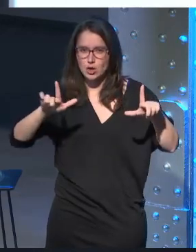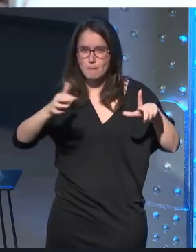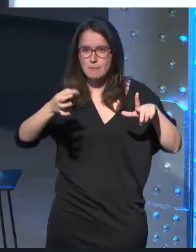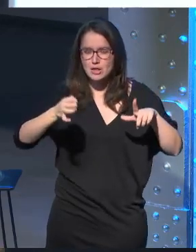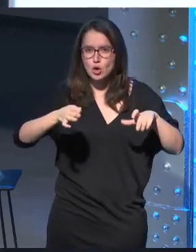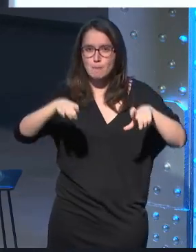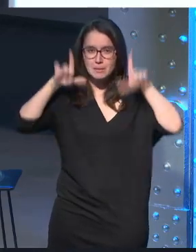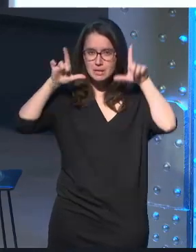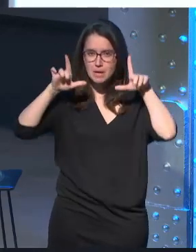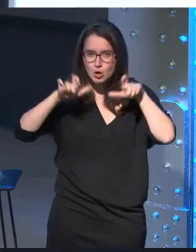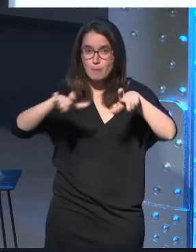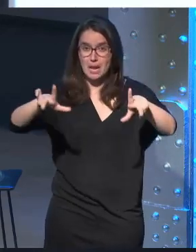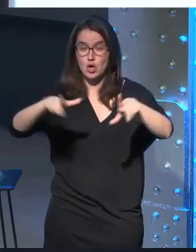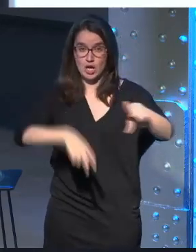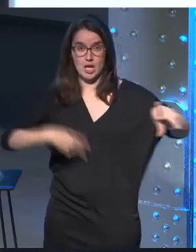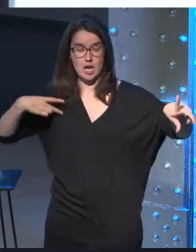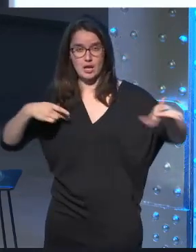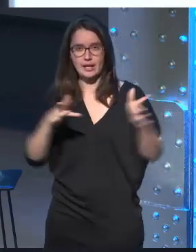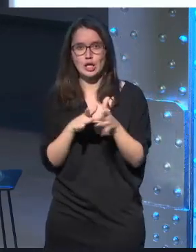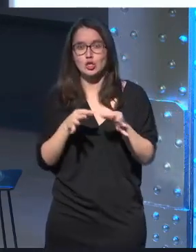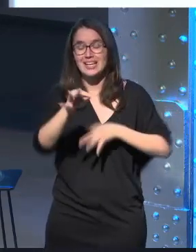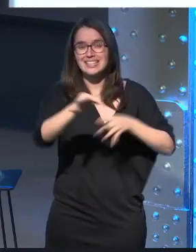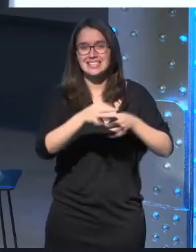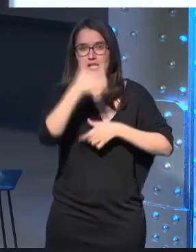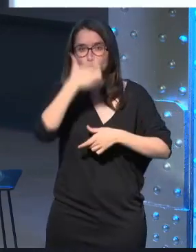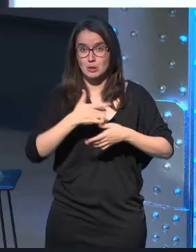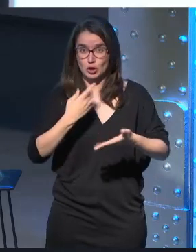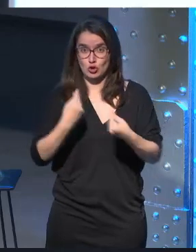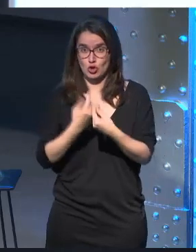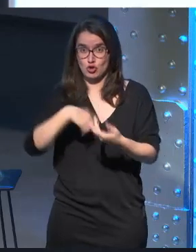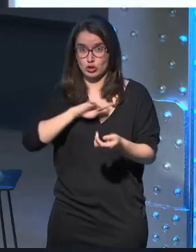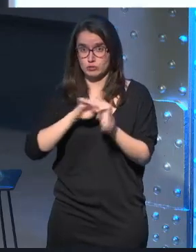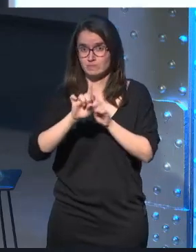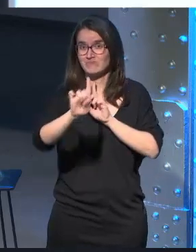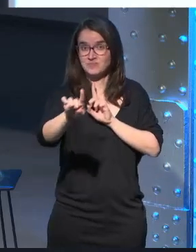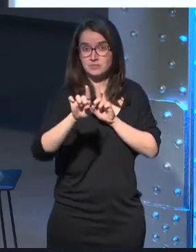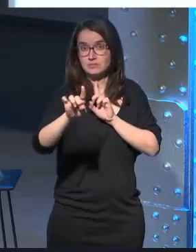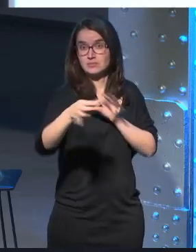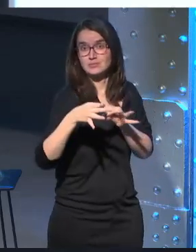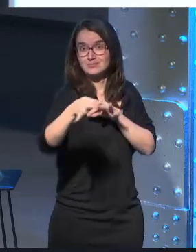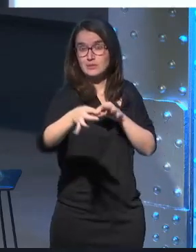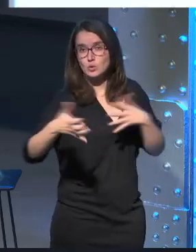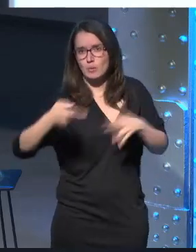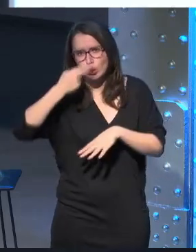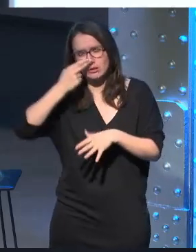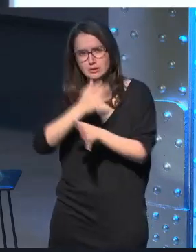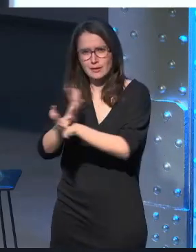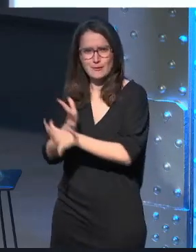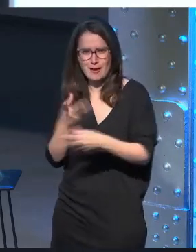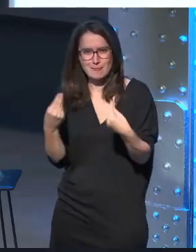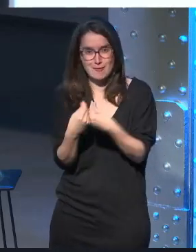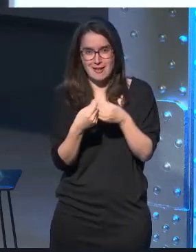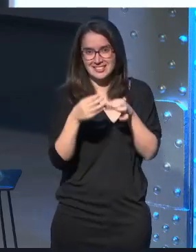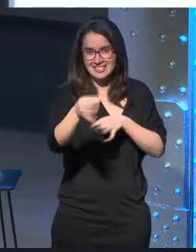primer plano plano general aquí tenemos la distancia de los personajes con respecto a nosotros ¿vale? y es muy interesante jugar con estas distancias